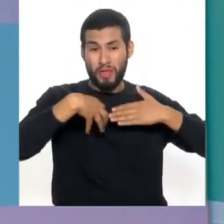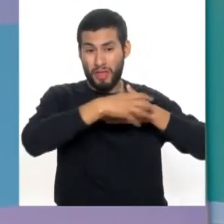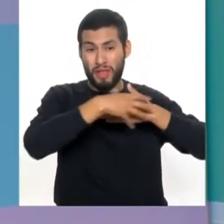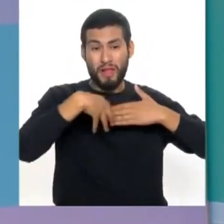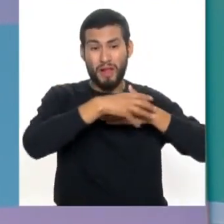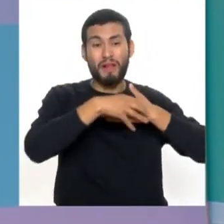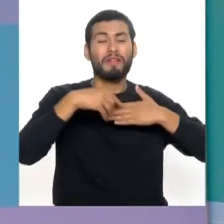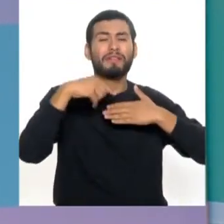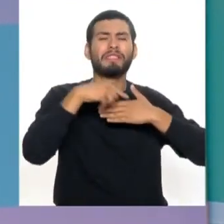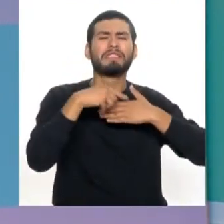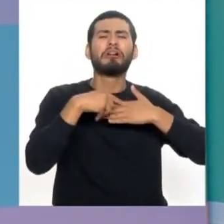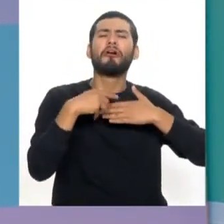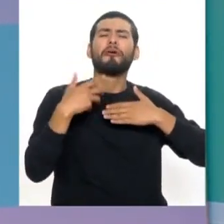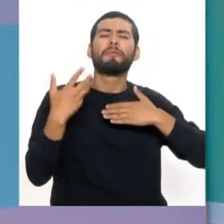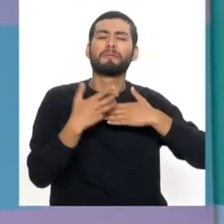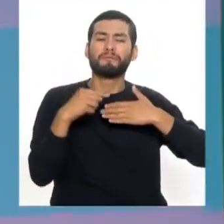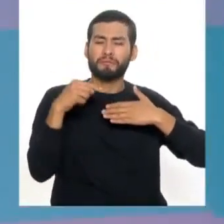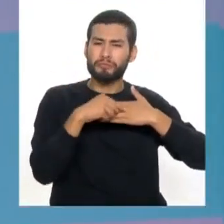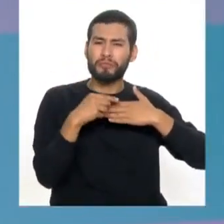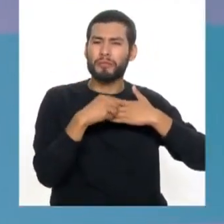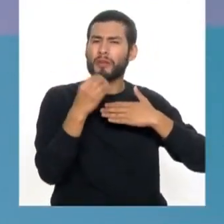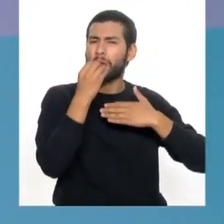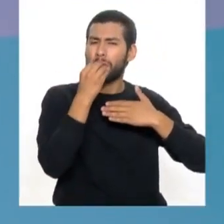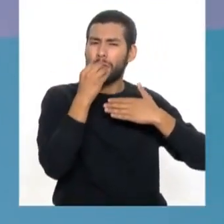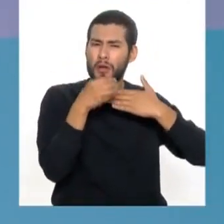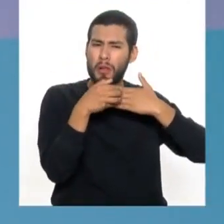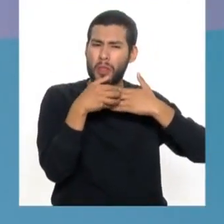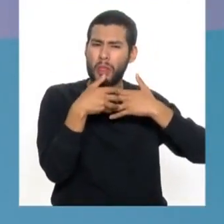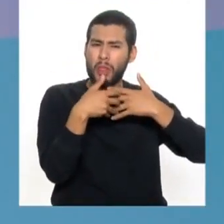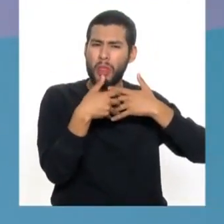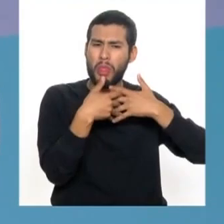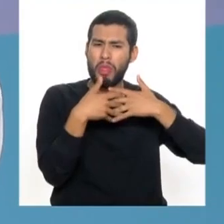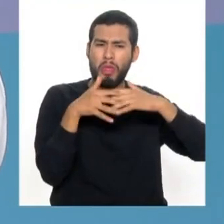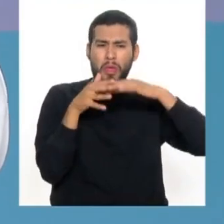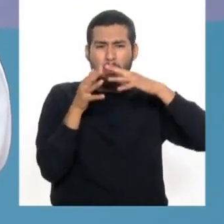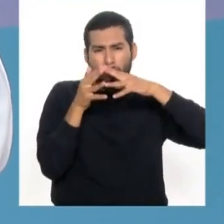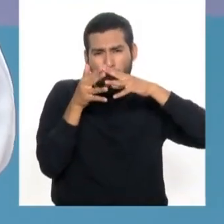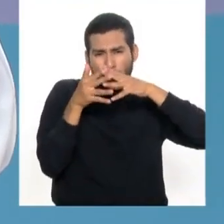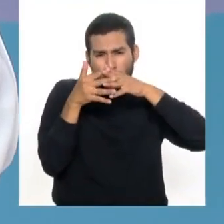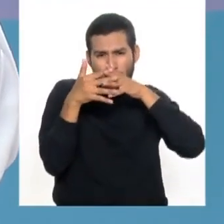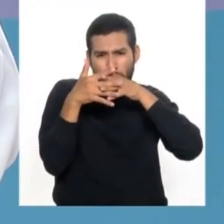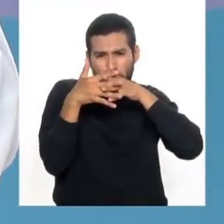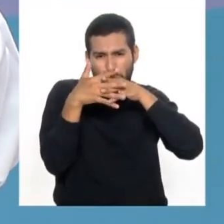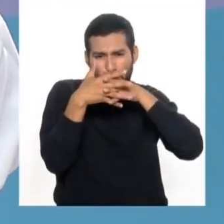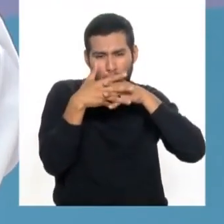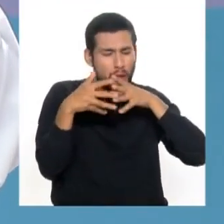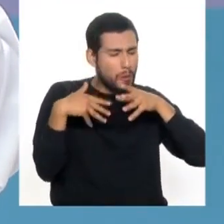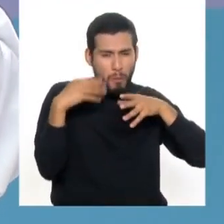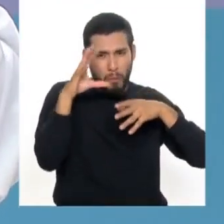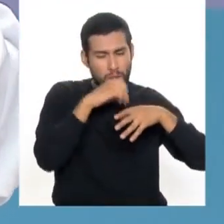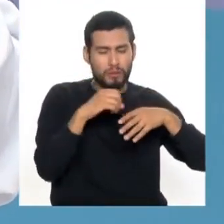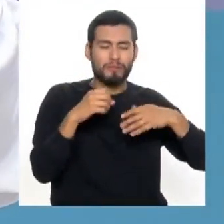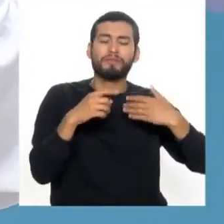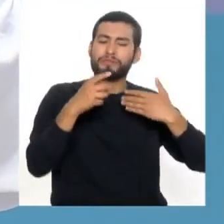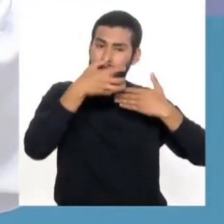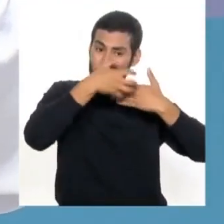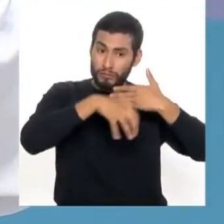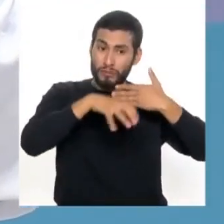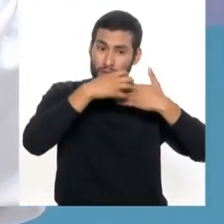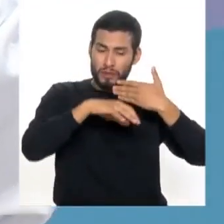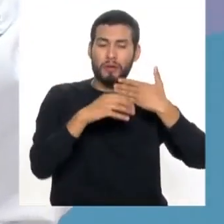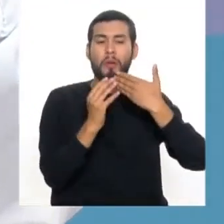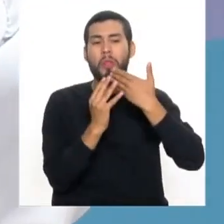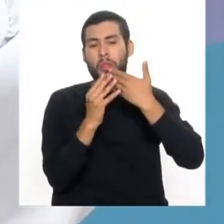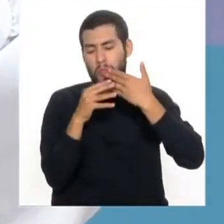los residuos de comida se van introduciendo más y no lo podemos retirar. Y por la parte de adentro, ¿cómo hacemos? Por la parte de adentro, ojo, también